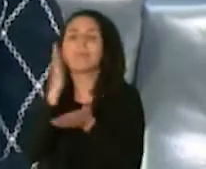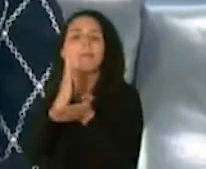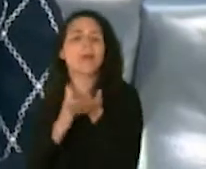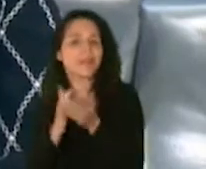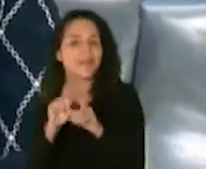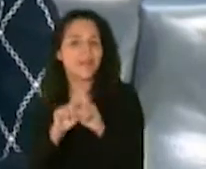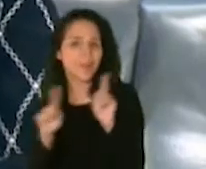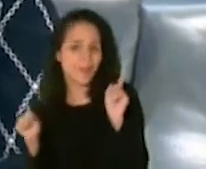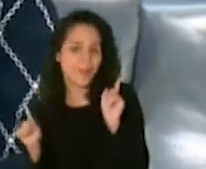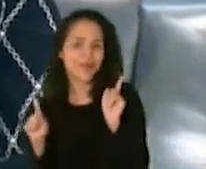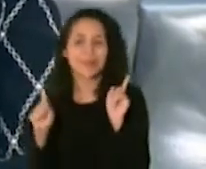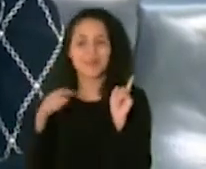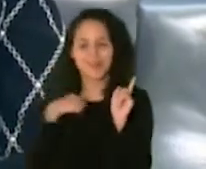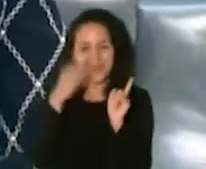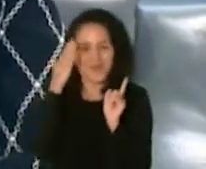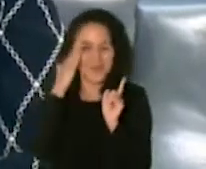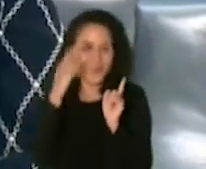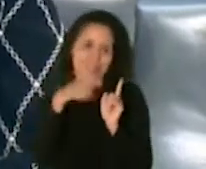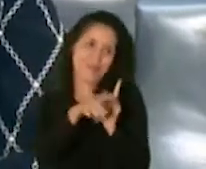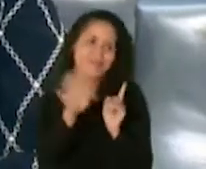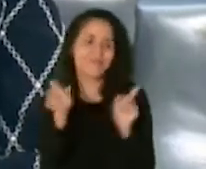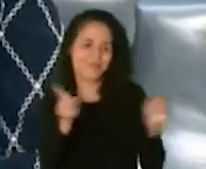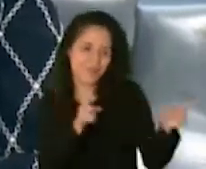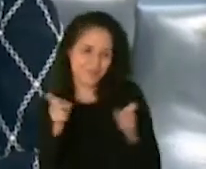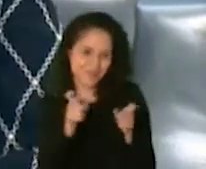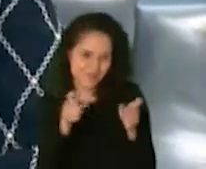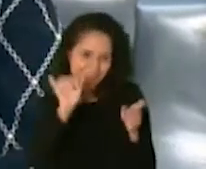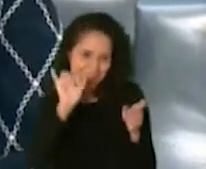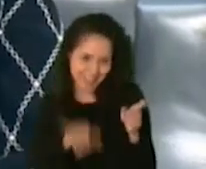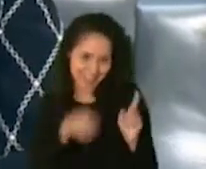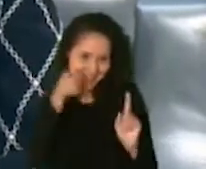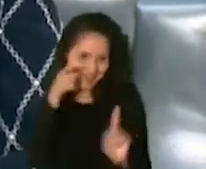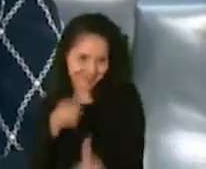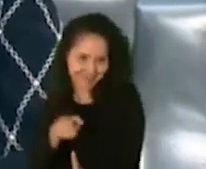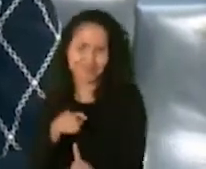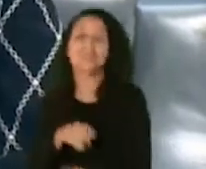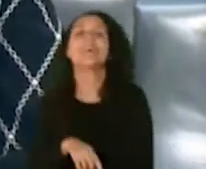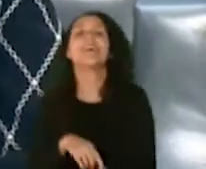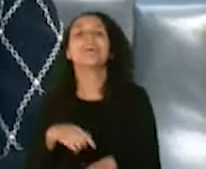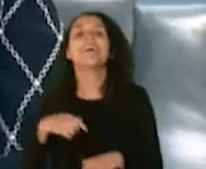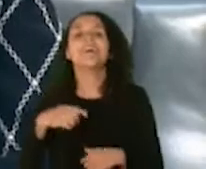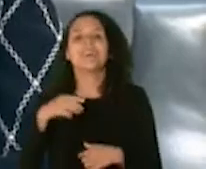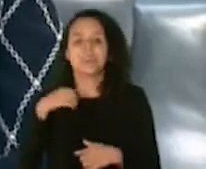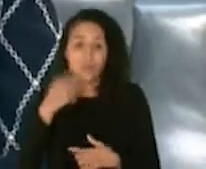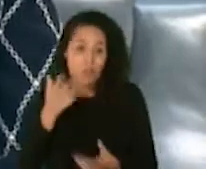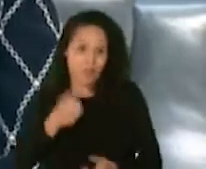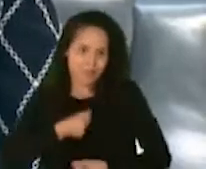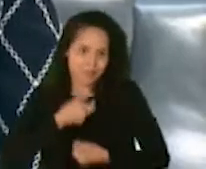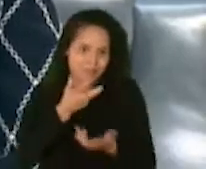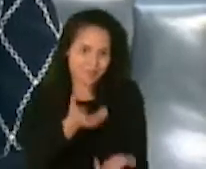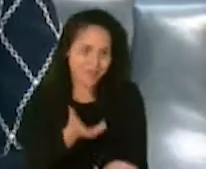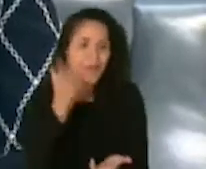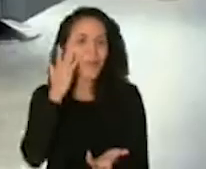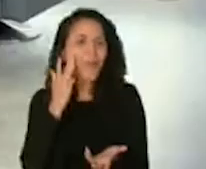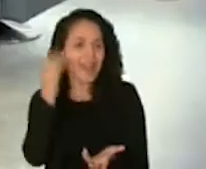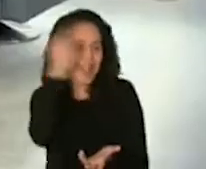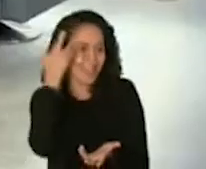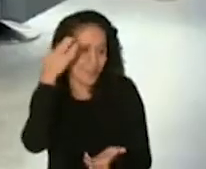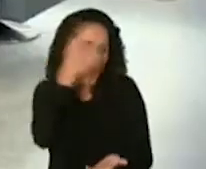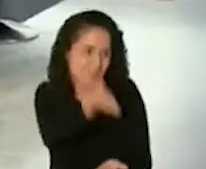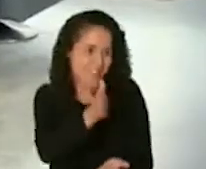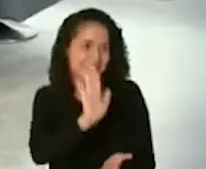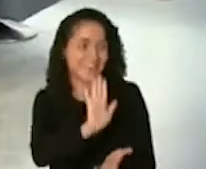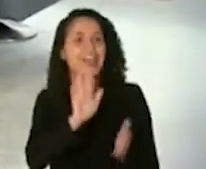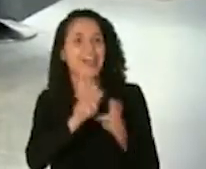me colonsa de primera línea que usted tiene a cargo esta misión. De hecho, quiero confesarle que este programa se llama así por usted. La